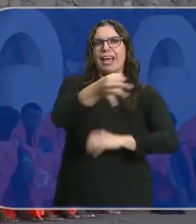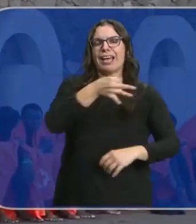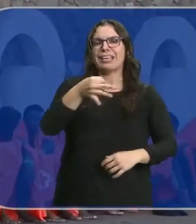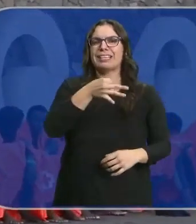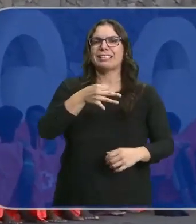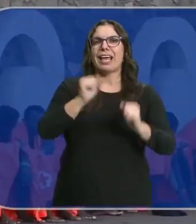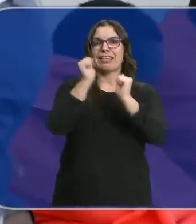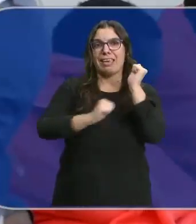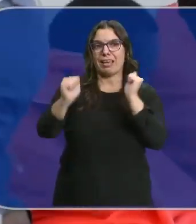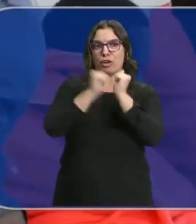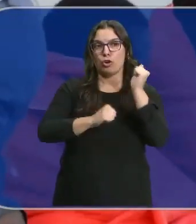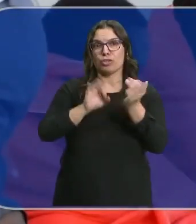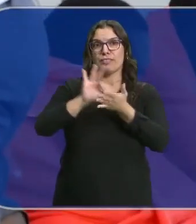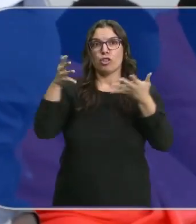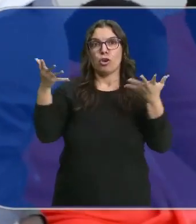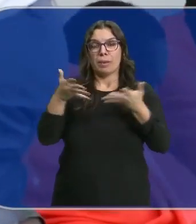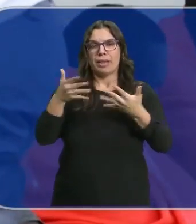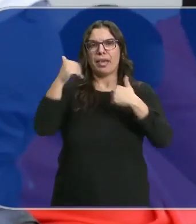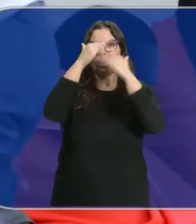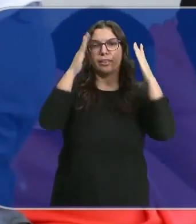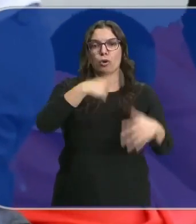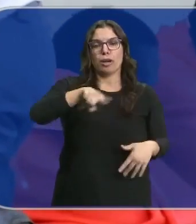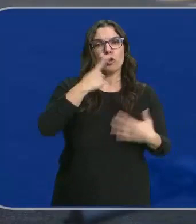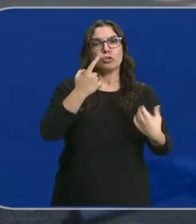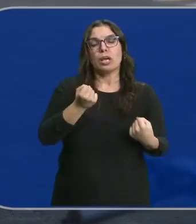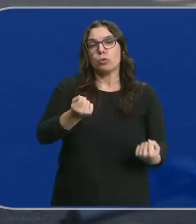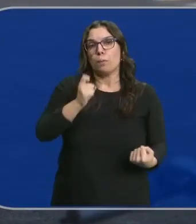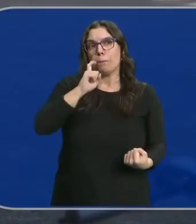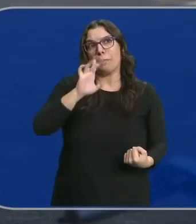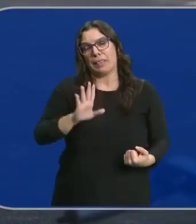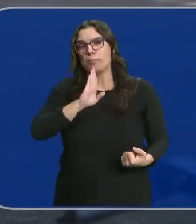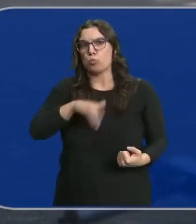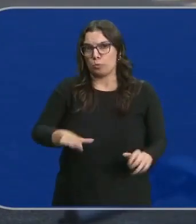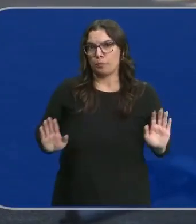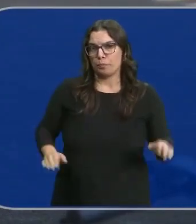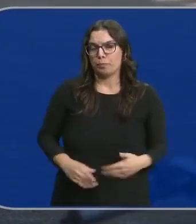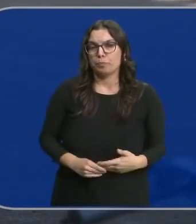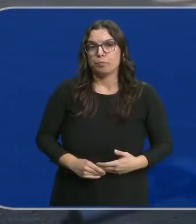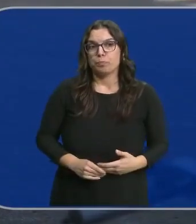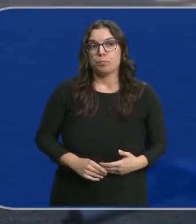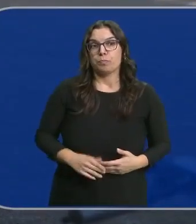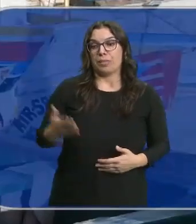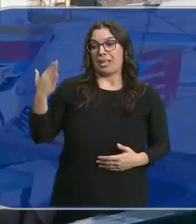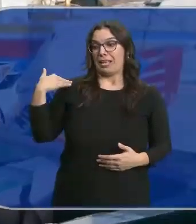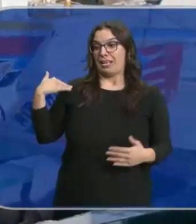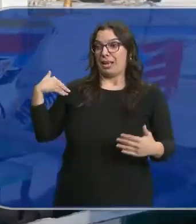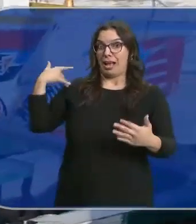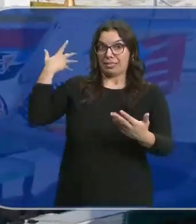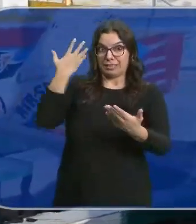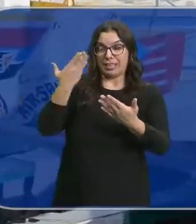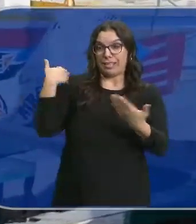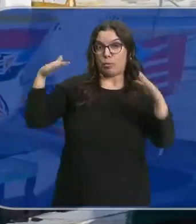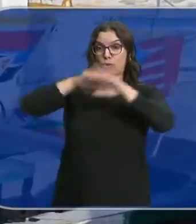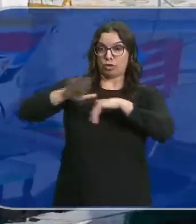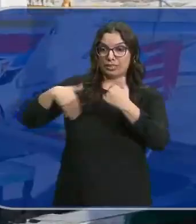Los servicios de emergencia les atienden. Su estado de salud, aparentemente, es bueno. Solo desde esta madrugada han llegado a este